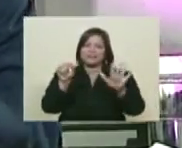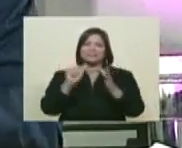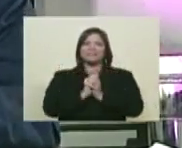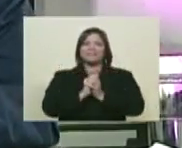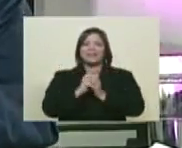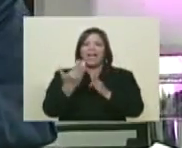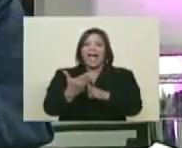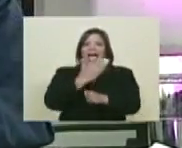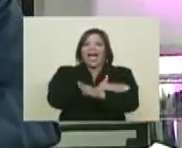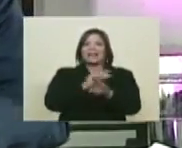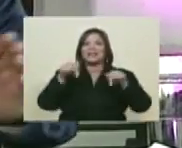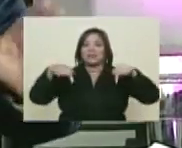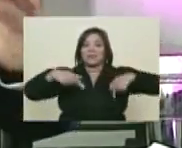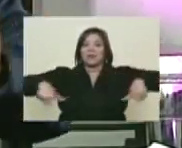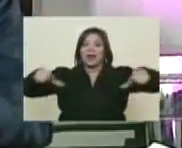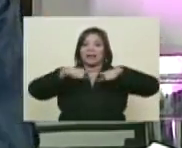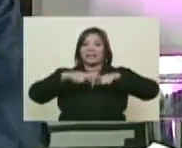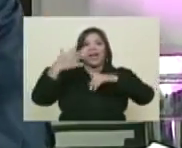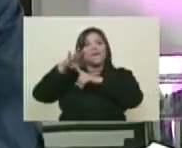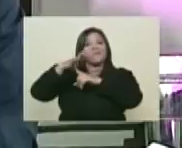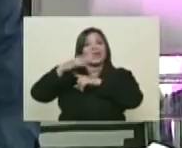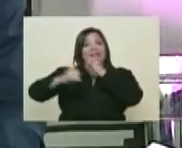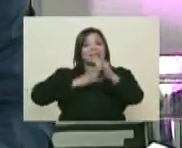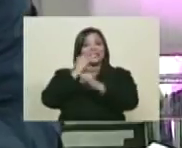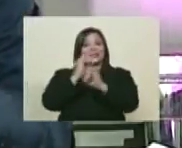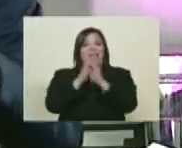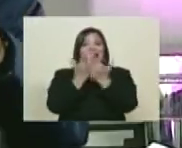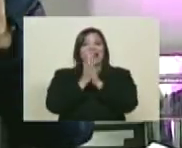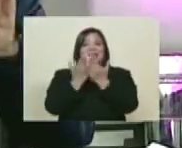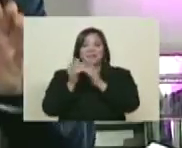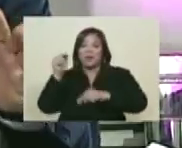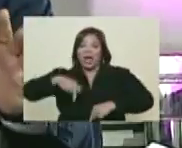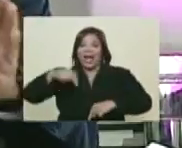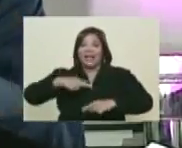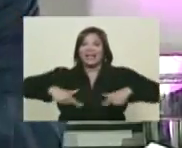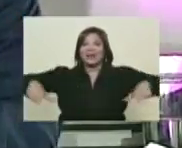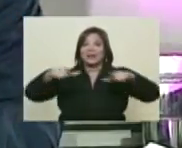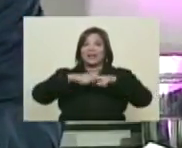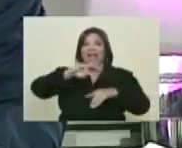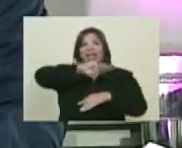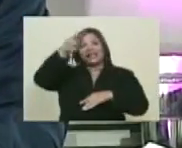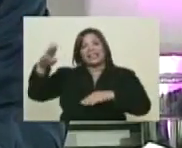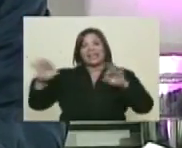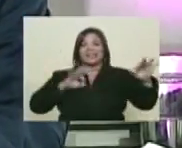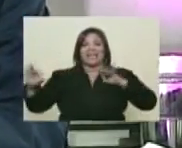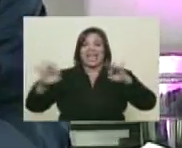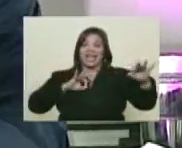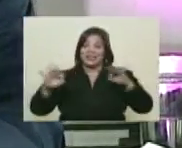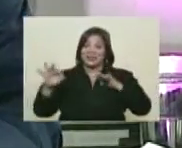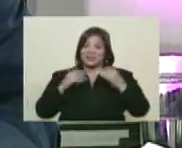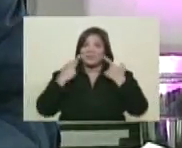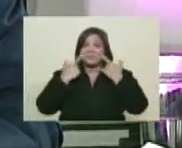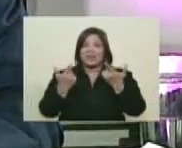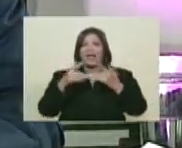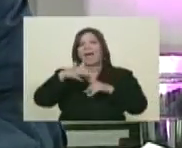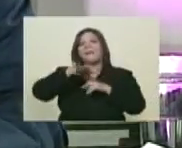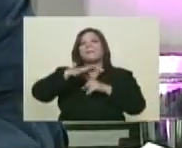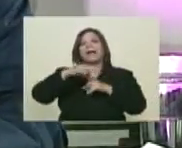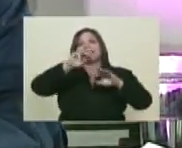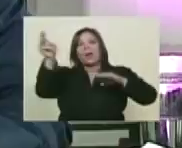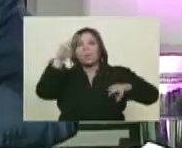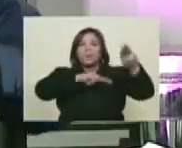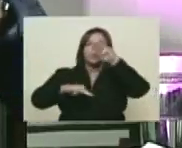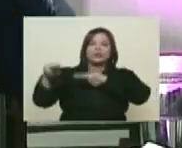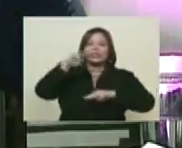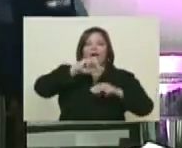Y antes nos vemos aquí en los espacios de la Feria Internacional del Libro, aquí en los espacios abiertos del Teatro Teresa Carreño, en la Plaza de los Museos,